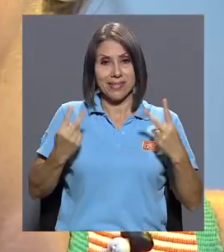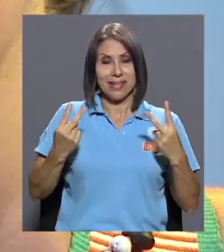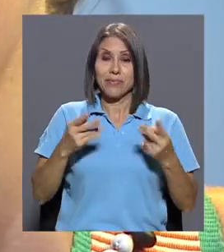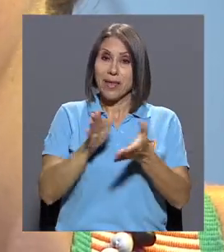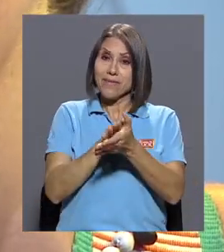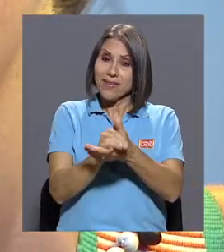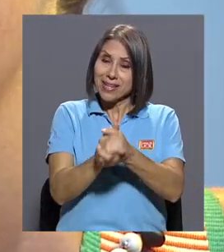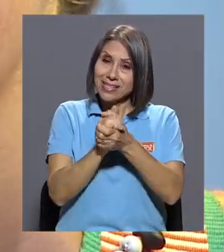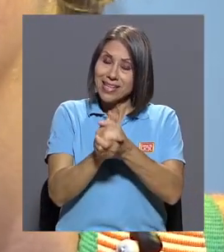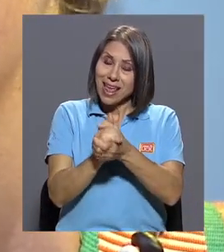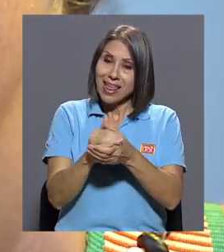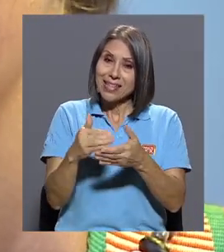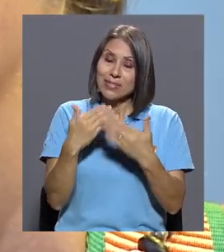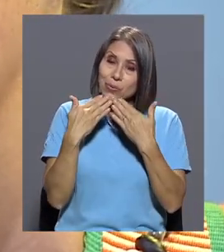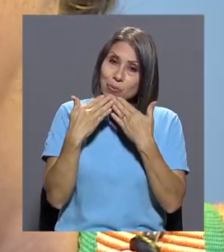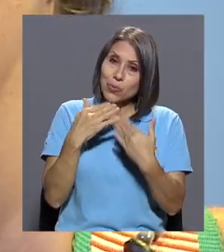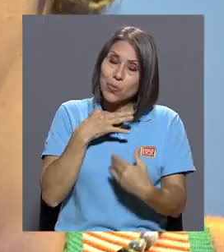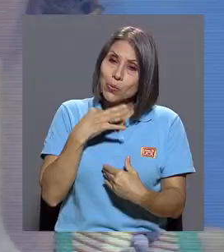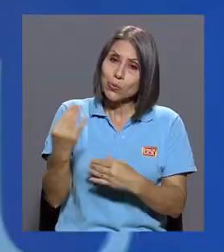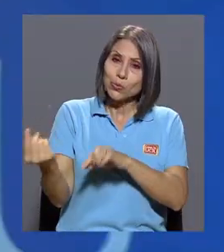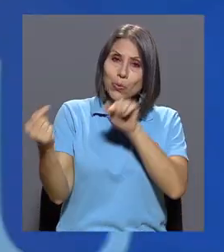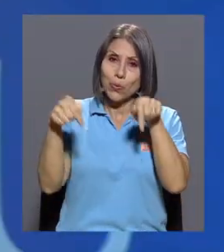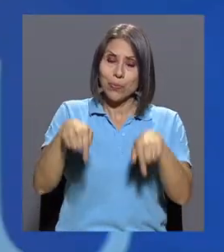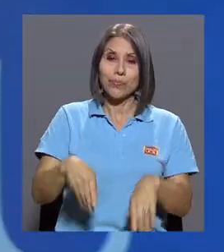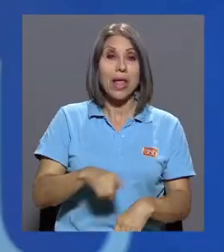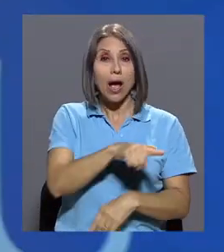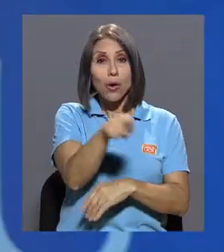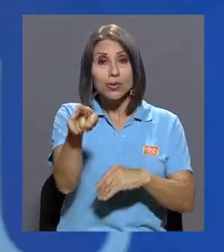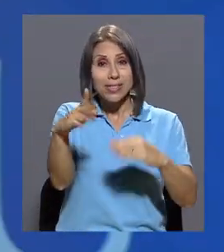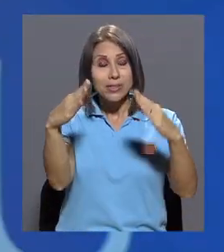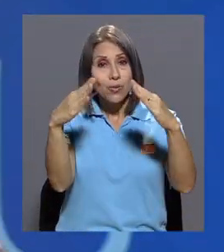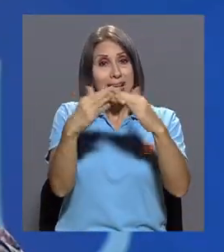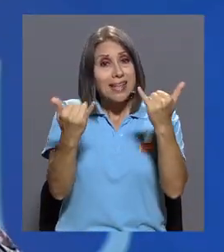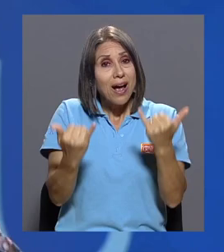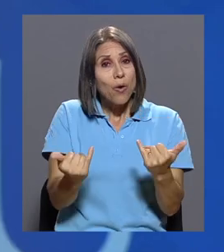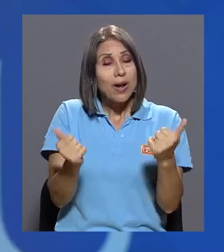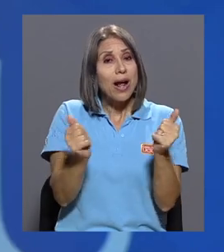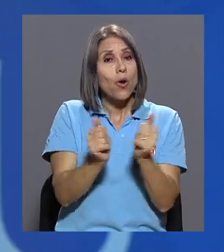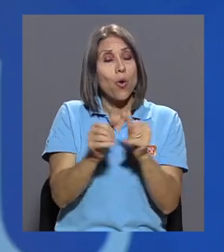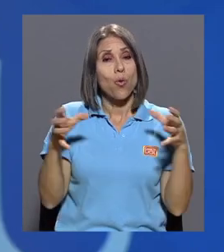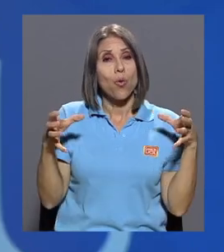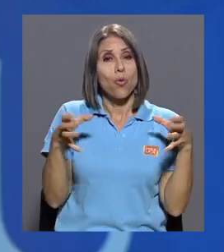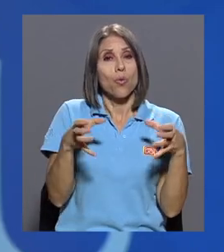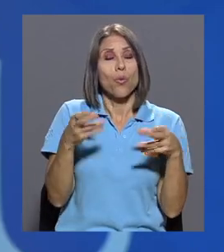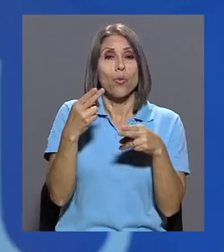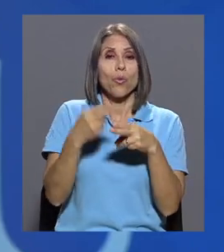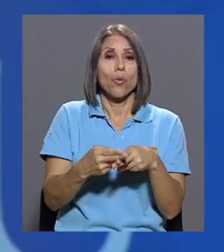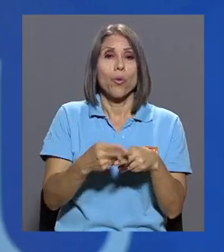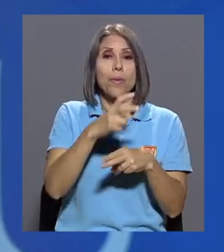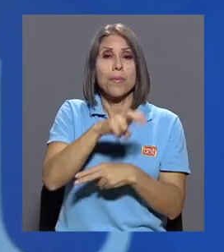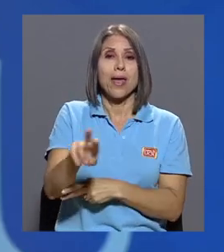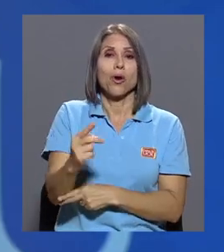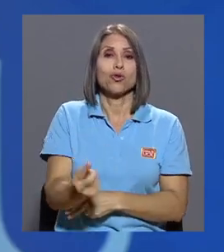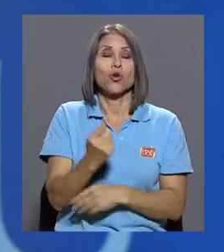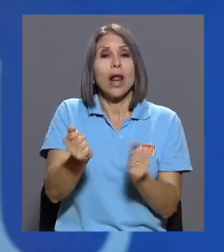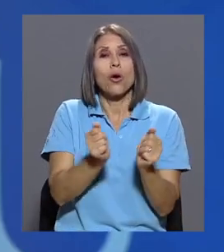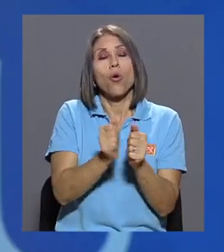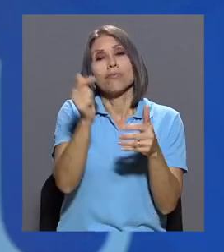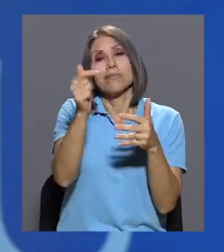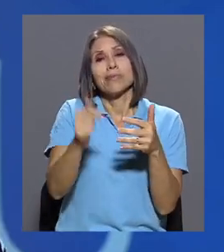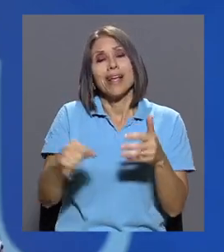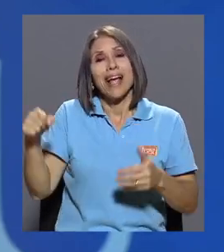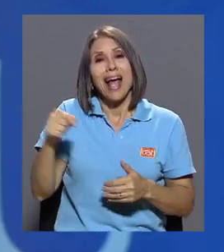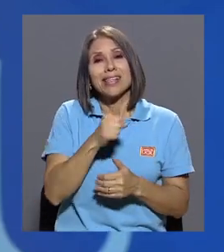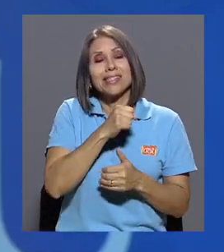en verdad, mucho gusto haberlos tenido por acá. Muy bien, ustedes en su casa, los dejo ahora entonces con la colectiva Viajo Sola, con el popurrí de las